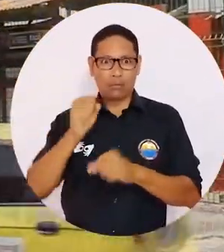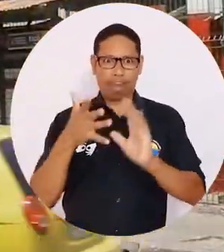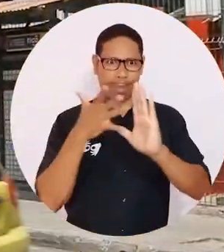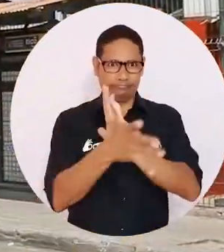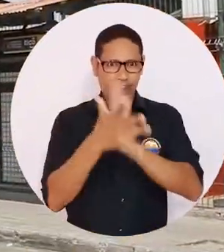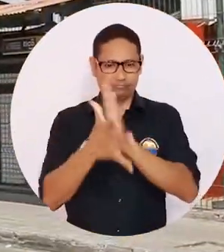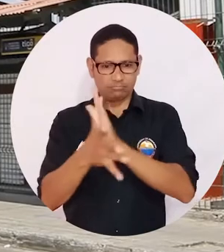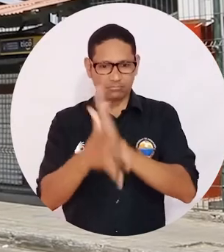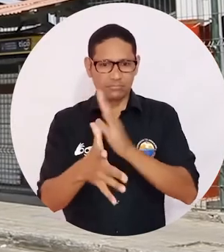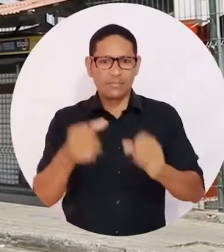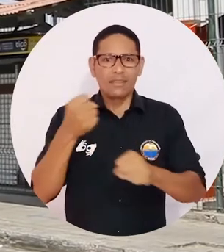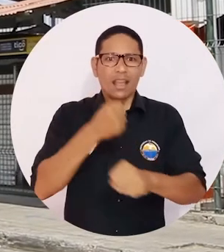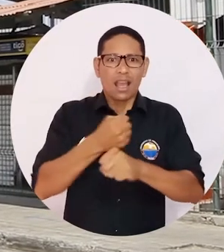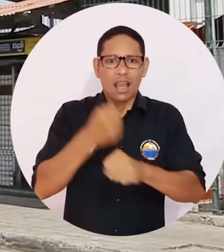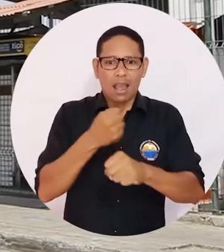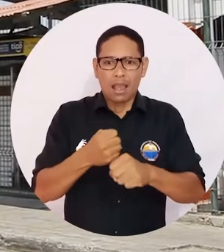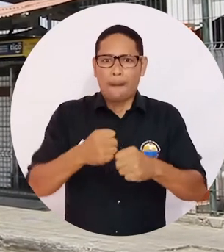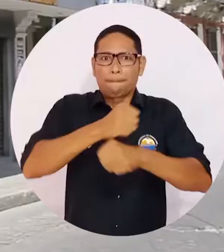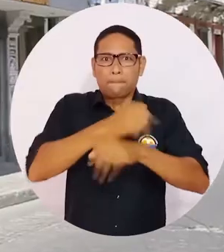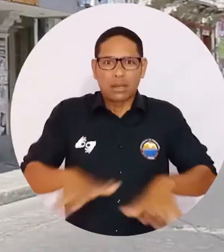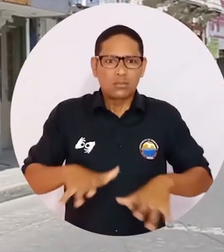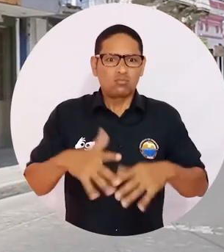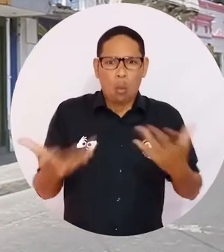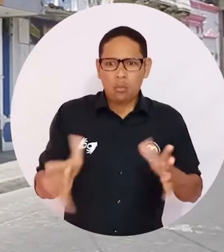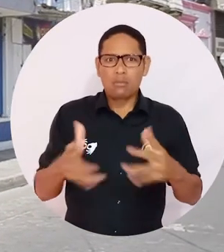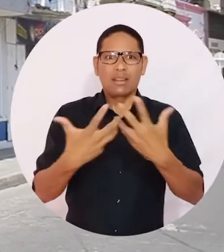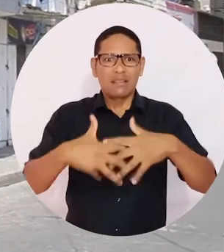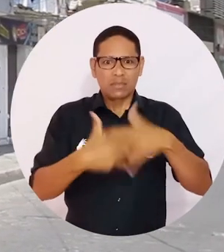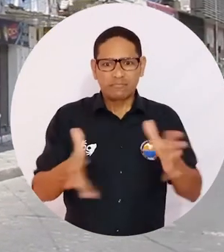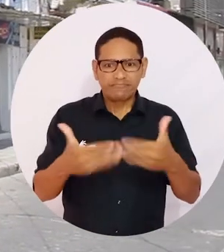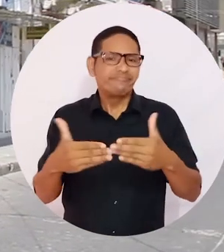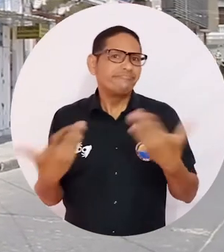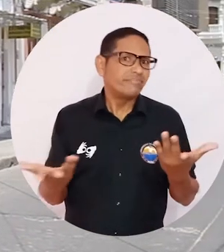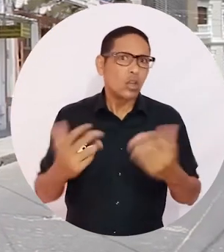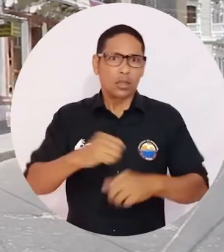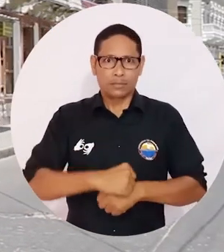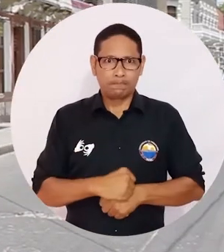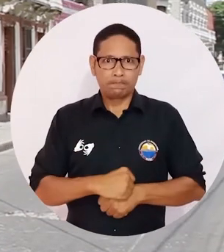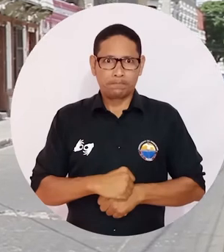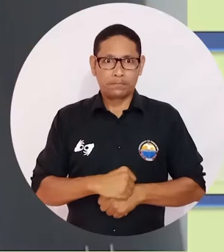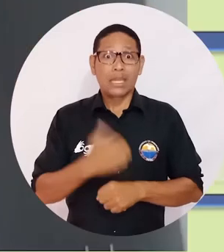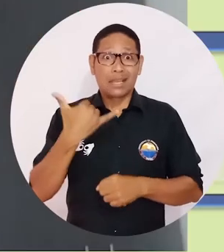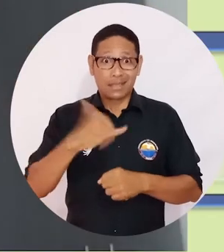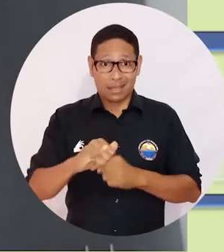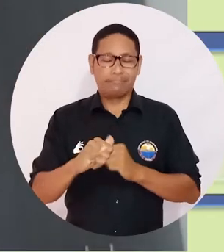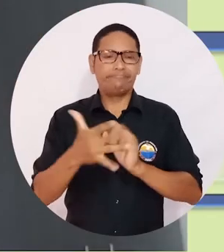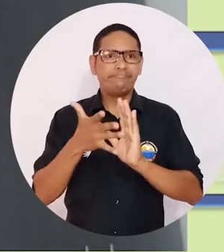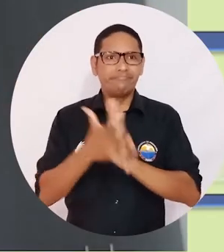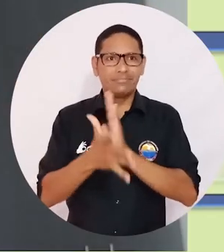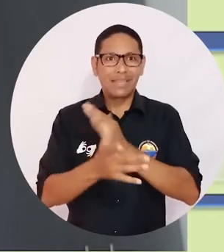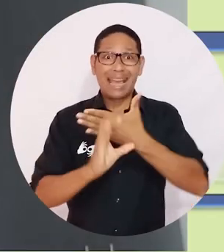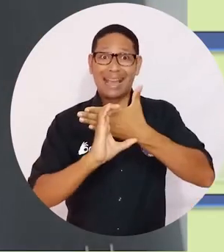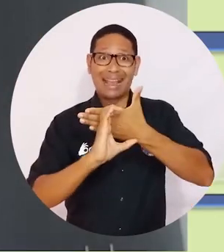cifras registradas sobre el desempleo y clausura de empresas en la capital del departamento por cuenta de la pandemia. Por cifras